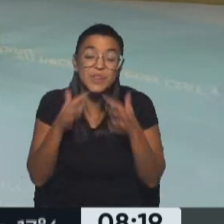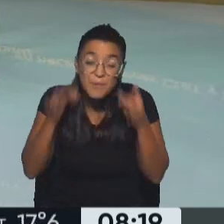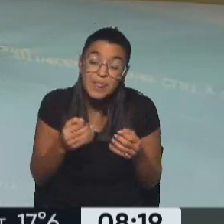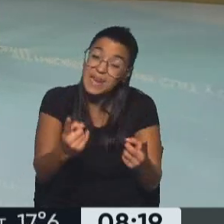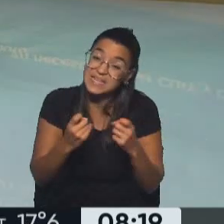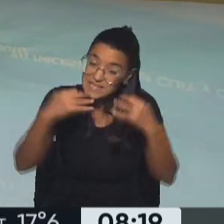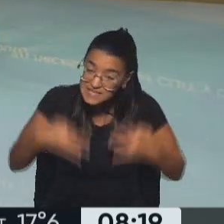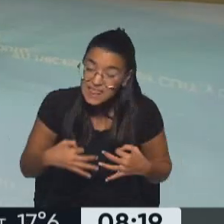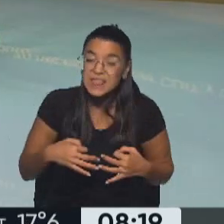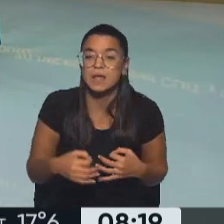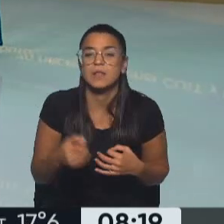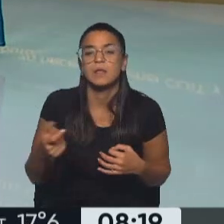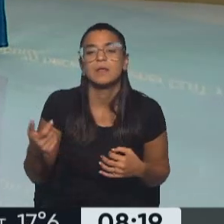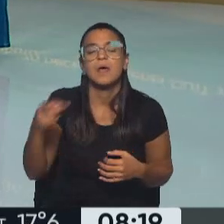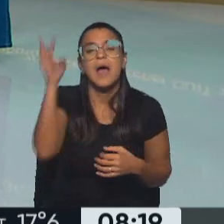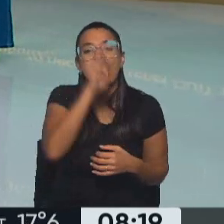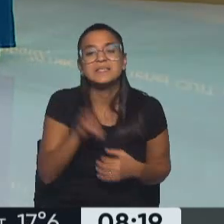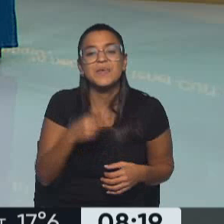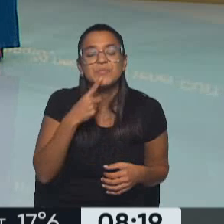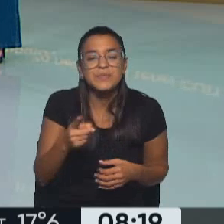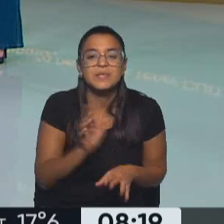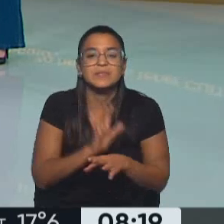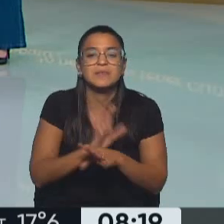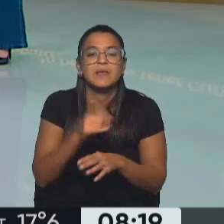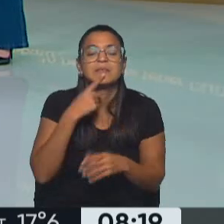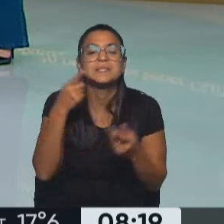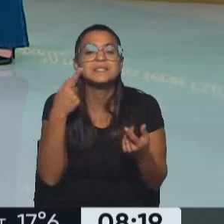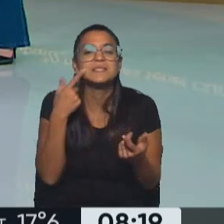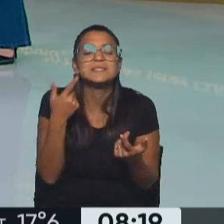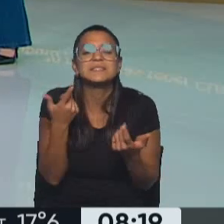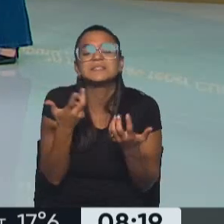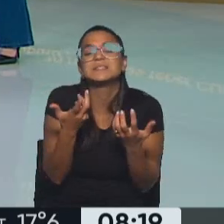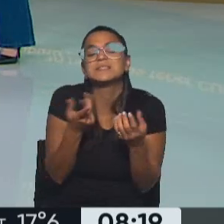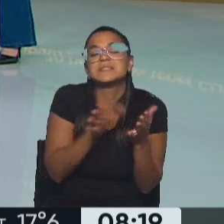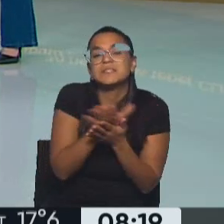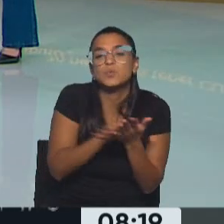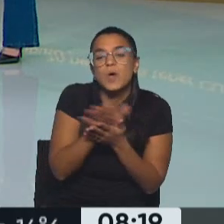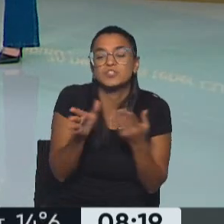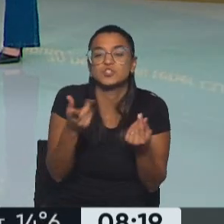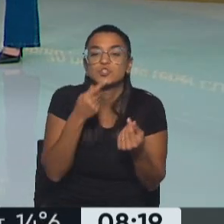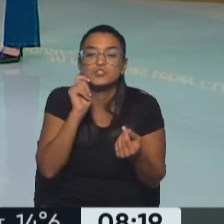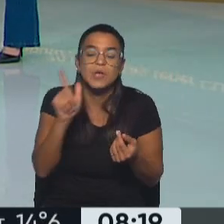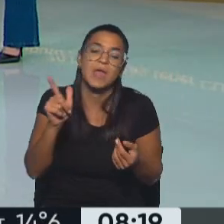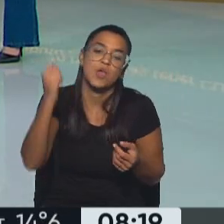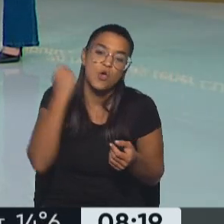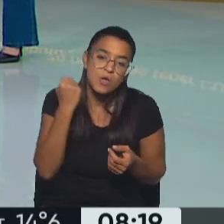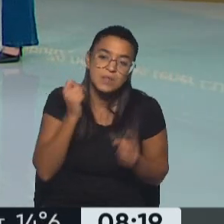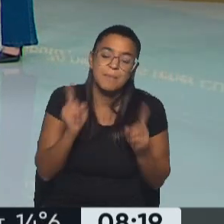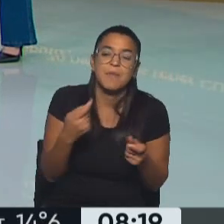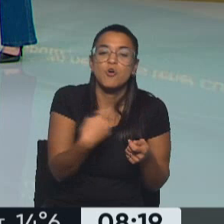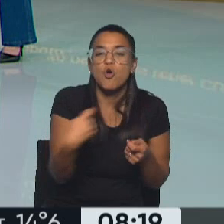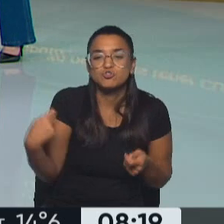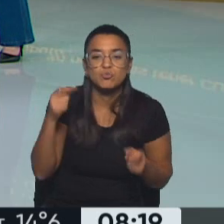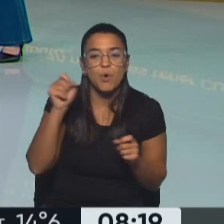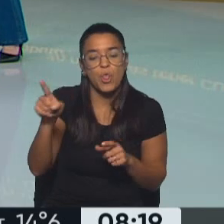lo necesiten, me cuenta ANSES que es, se evaluará la situación patrimonial, socioeconómica y de consumo de los